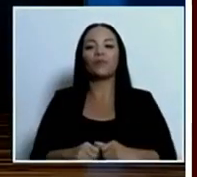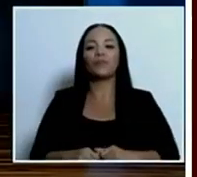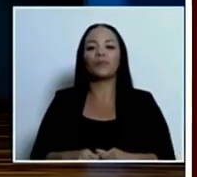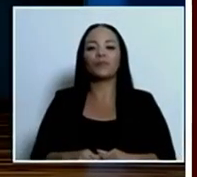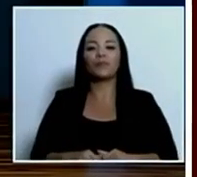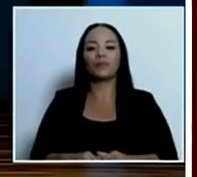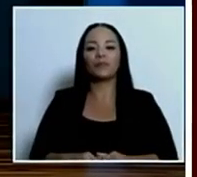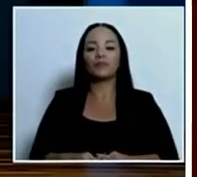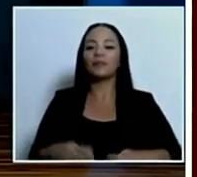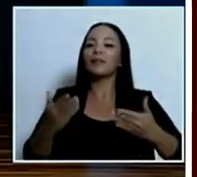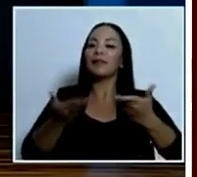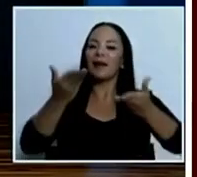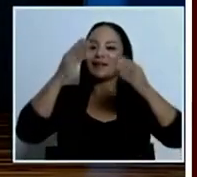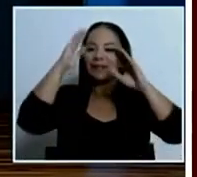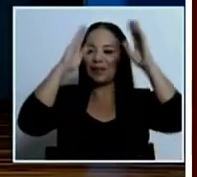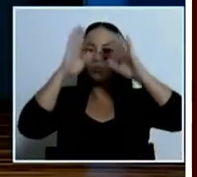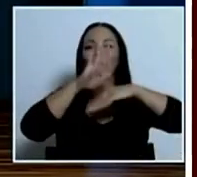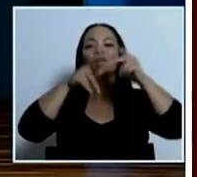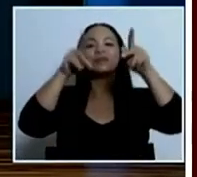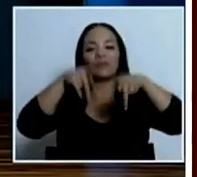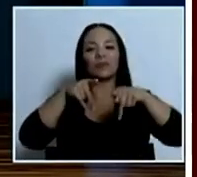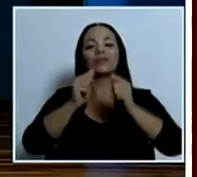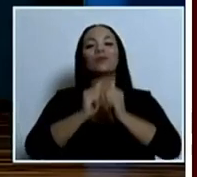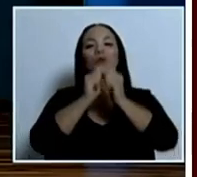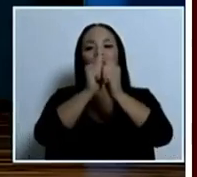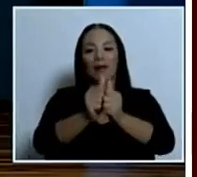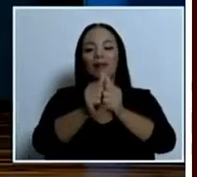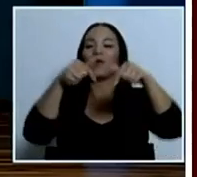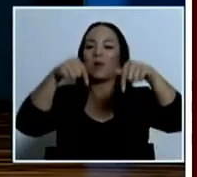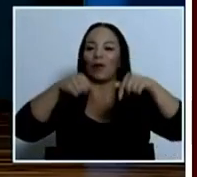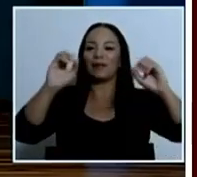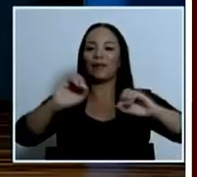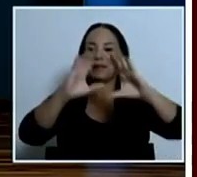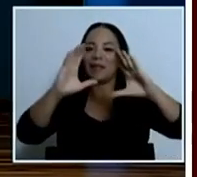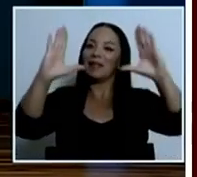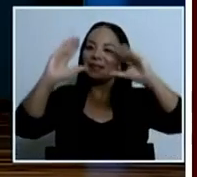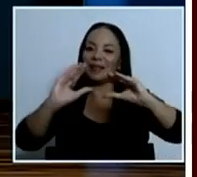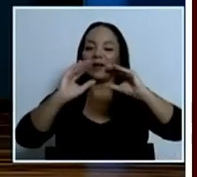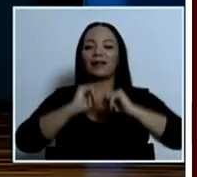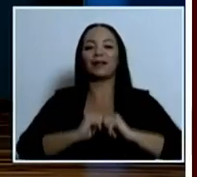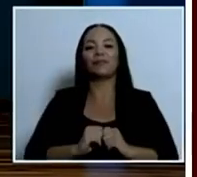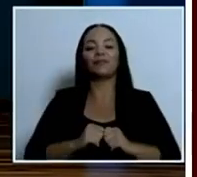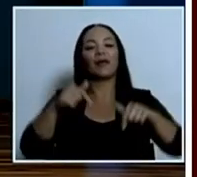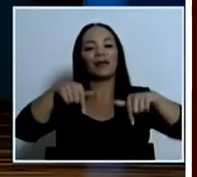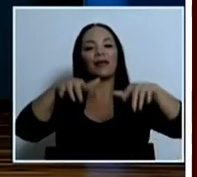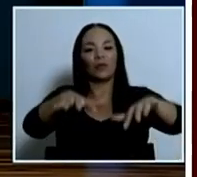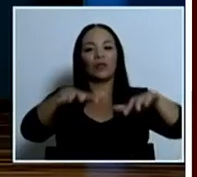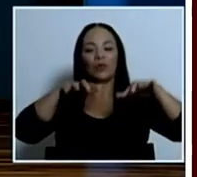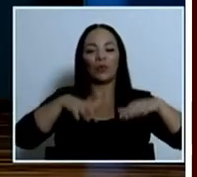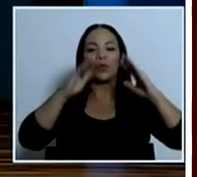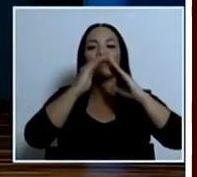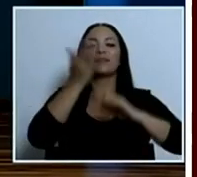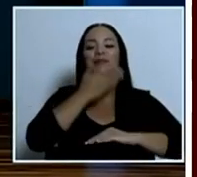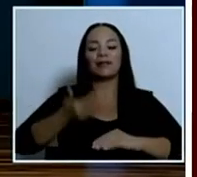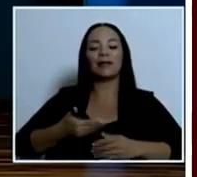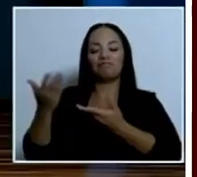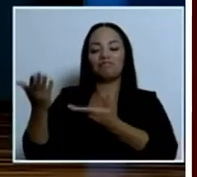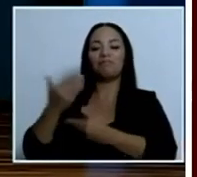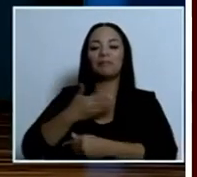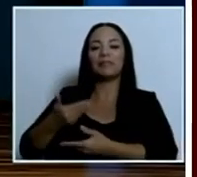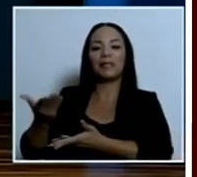dar el saludo a todas las personas que nos acompañan esta mañana, esta tarde, también en el Auditorio de Casa Presidencial. Presidente.